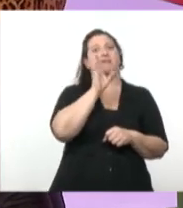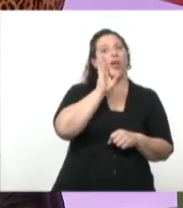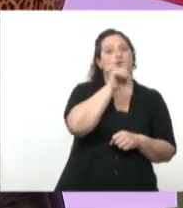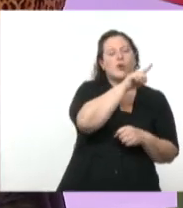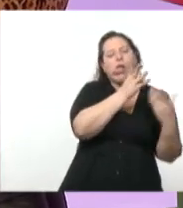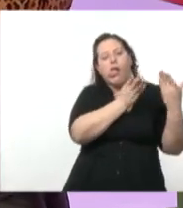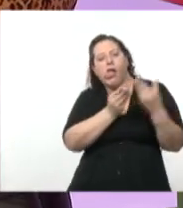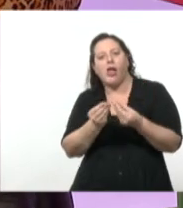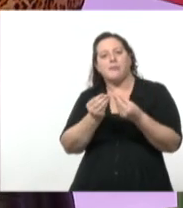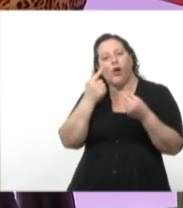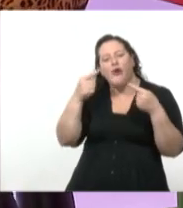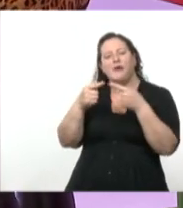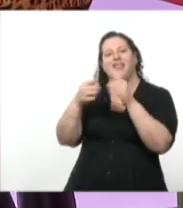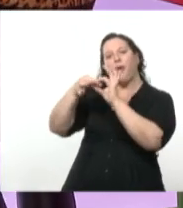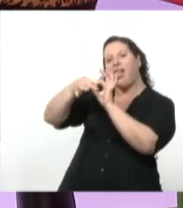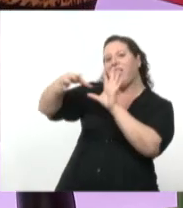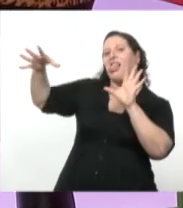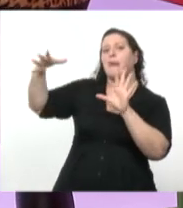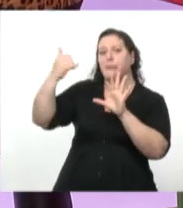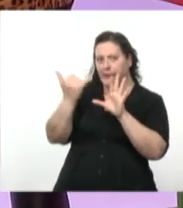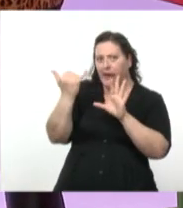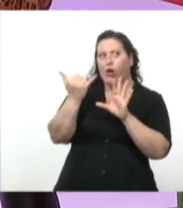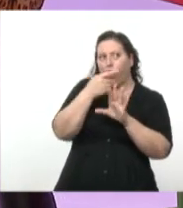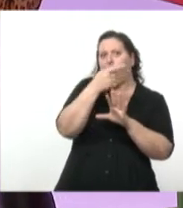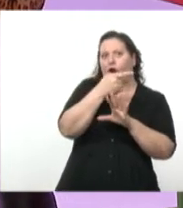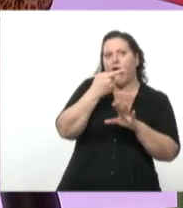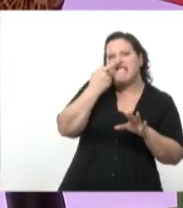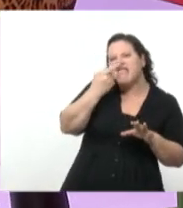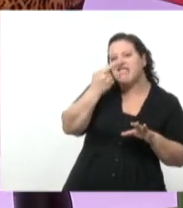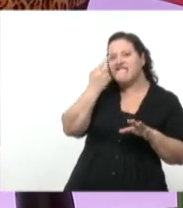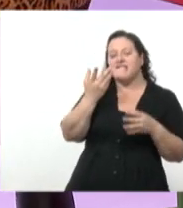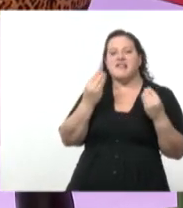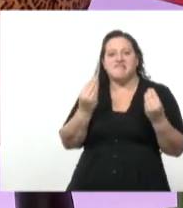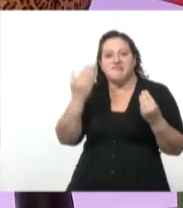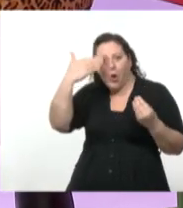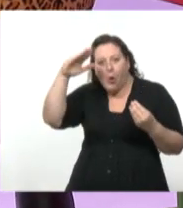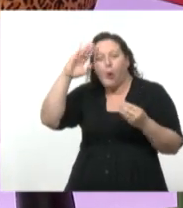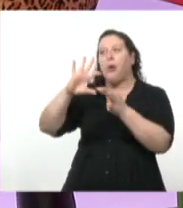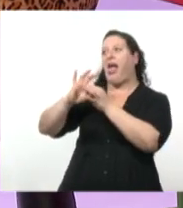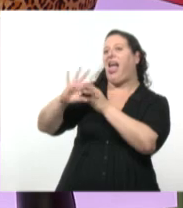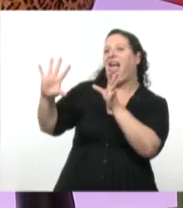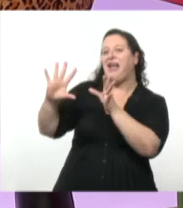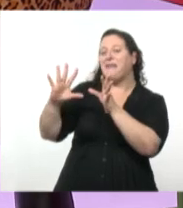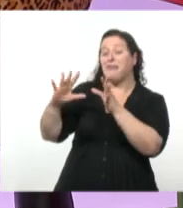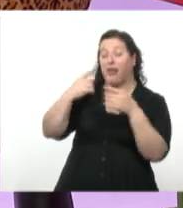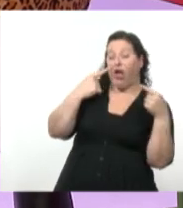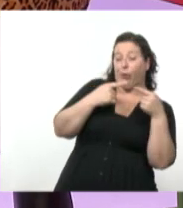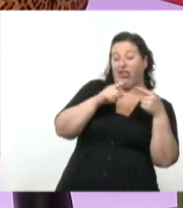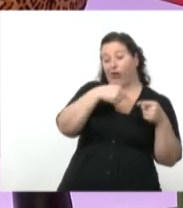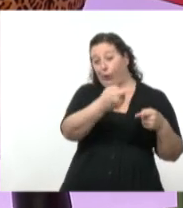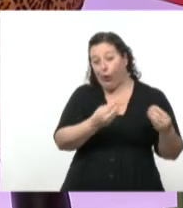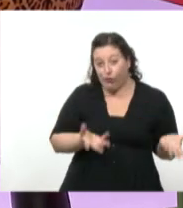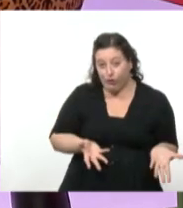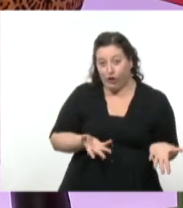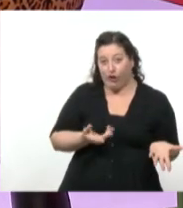independencia, pero con un interés que en nombre de la supuesta independencia de Cuba va por otro lado, tiene que ver con la